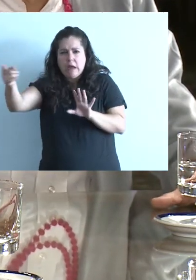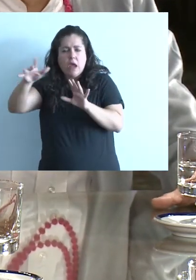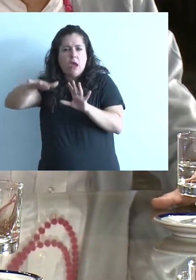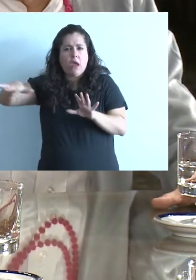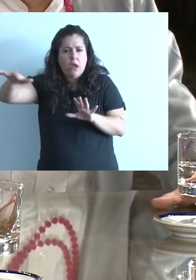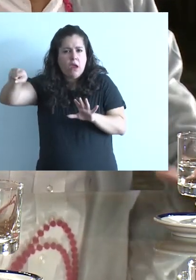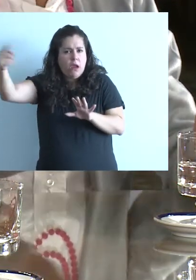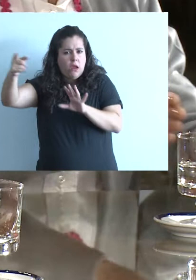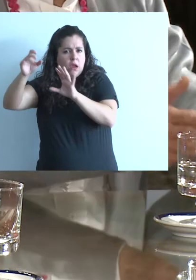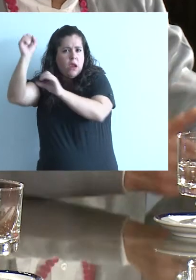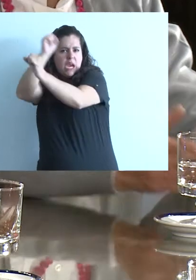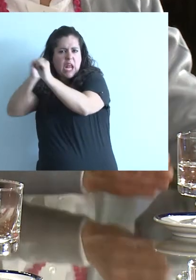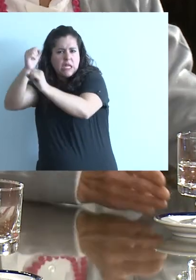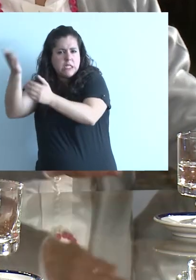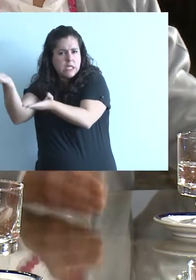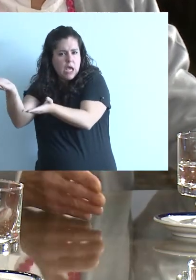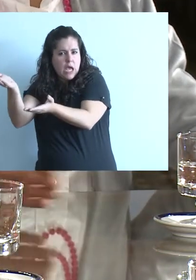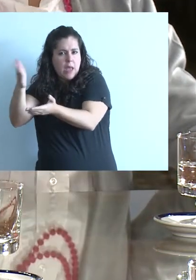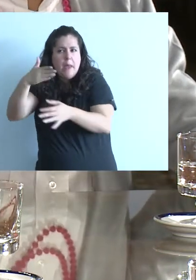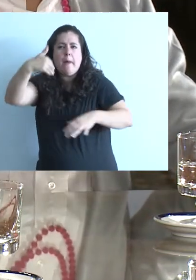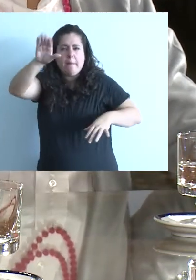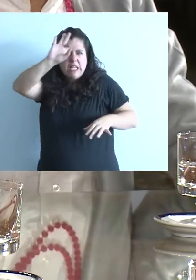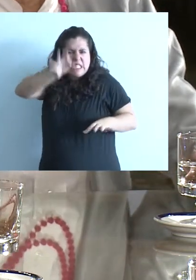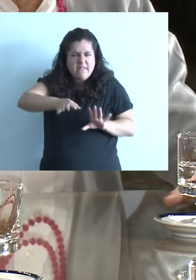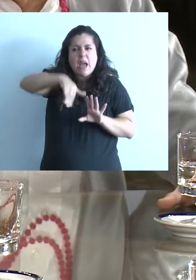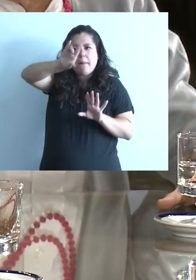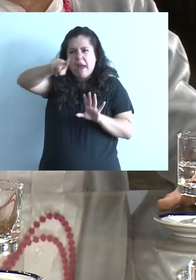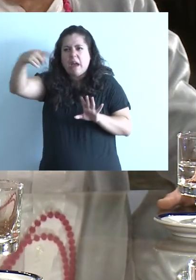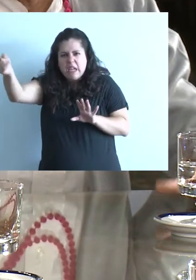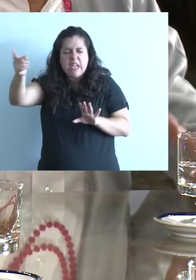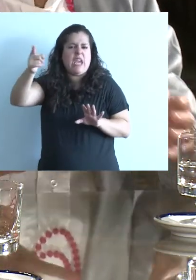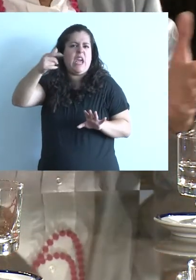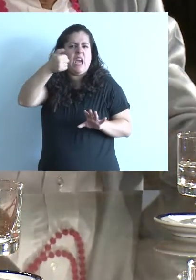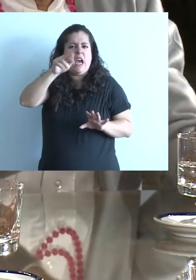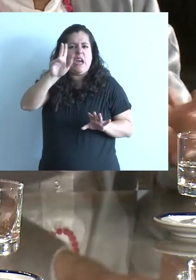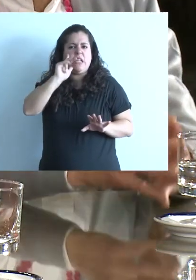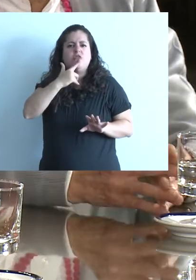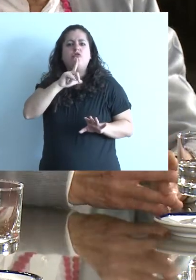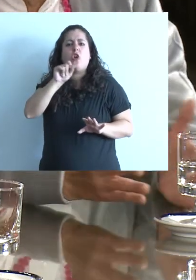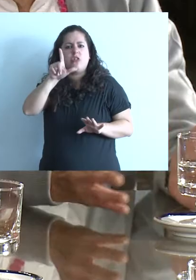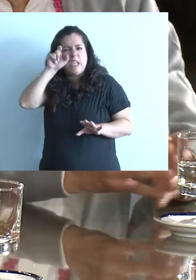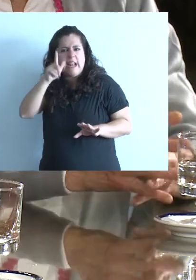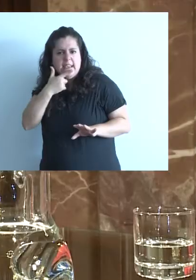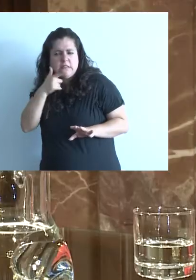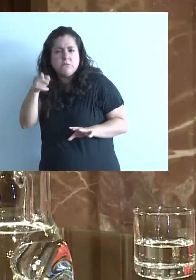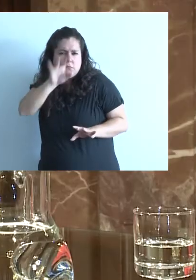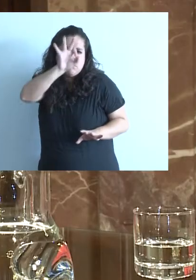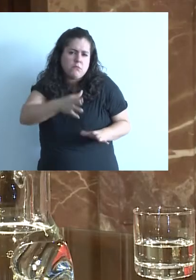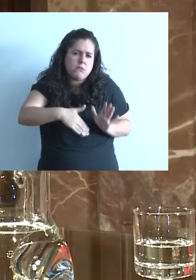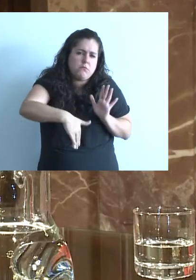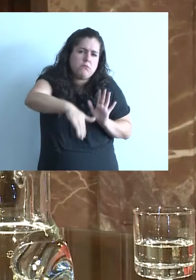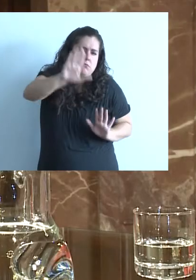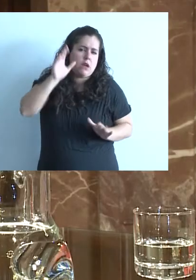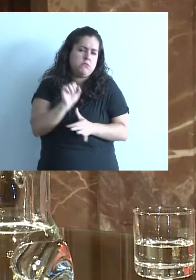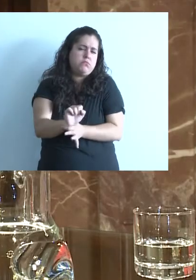siglo de oro de Pericles. E incluso más adelantados que Aristóteles en su concepción. En el caso de los guaraníes... O el son